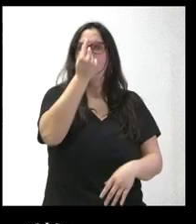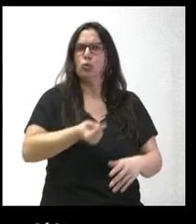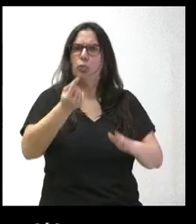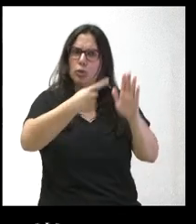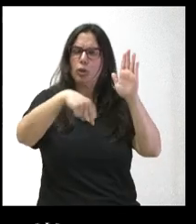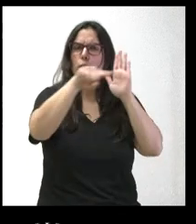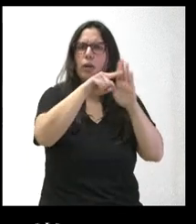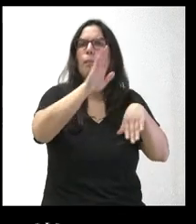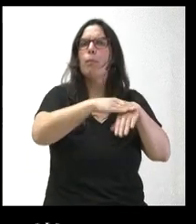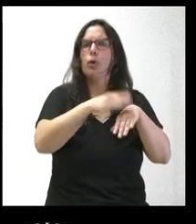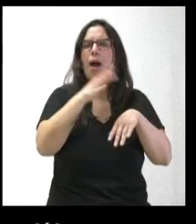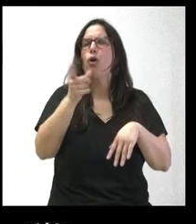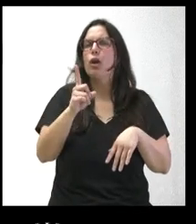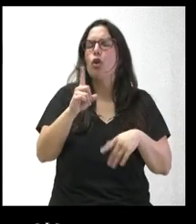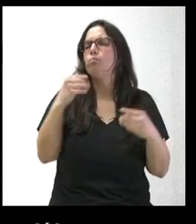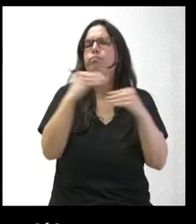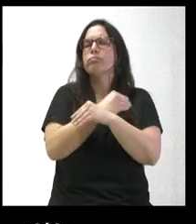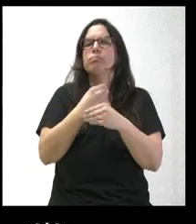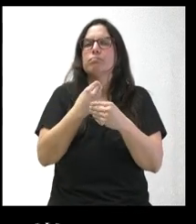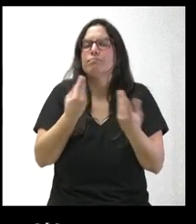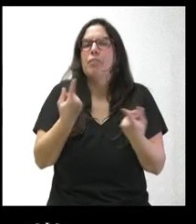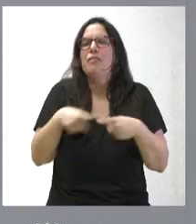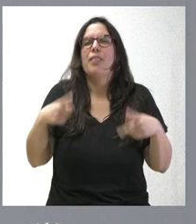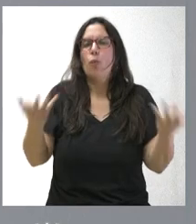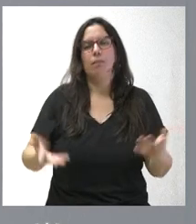partidas para la financiación de este servicio. Gracias.